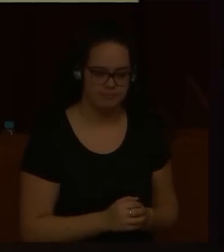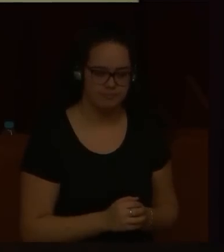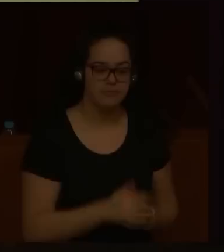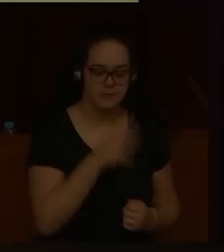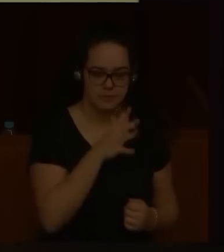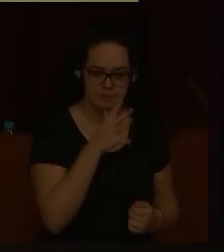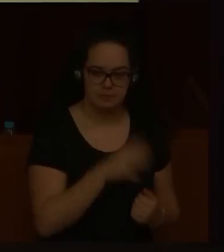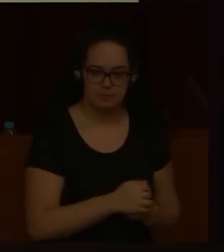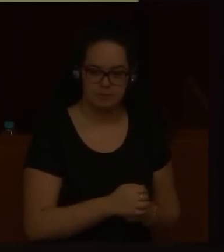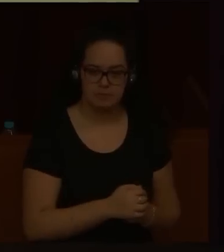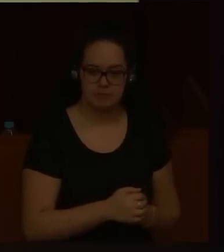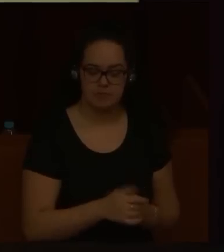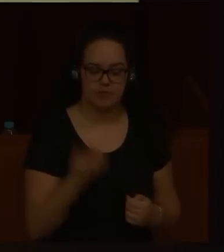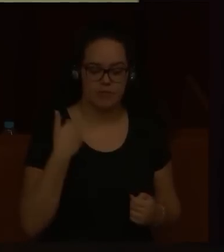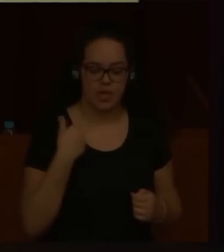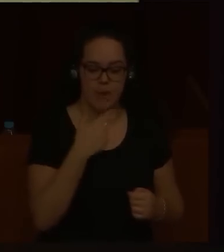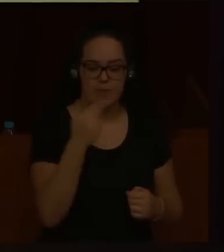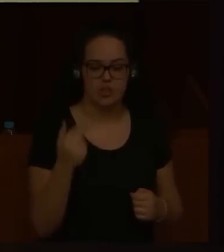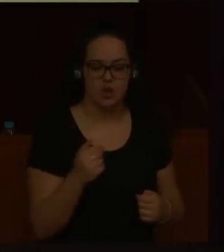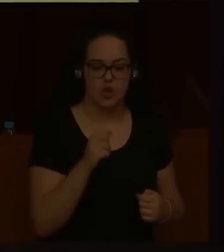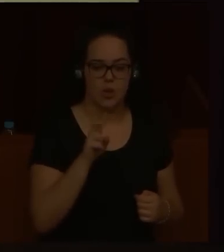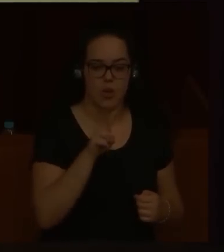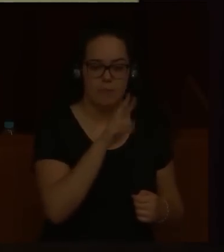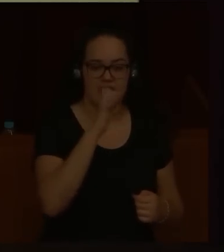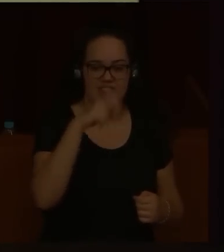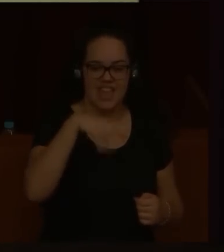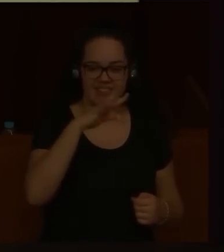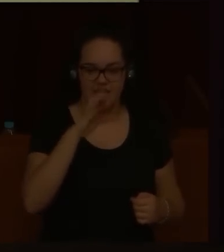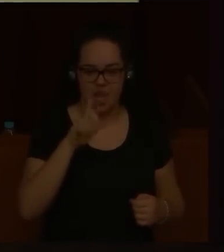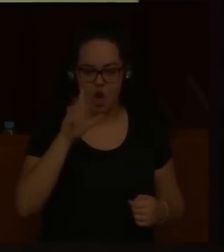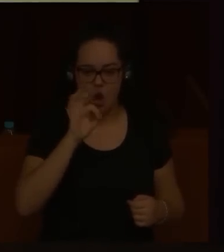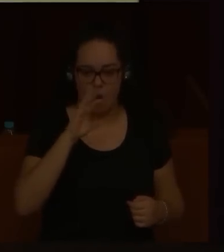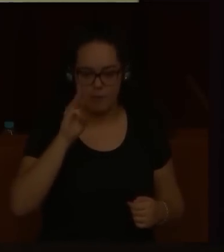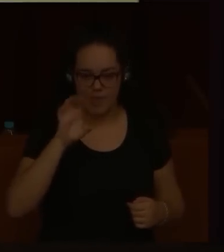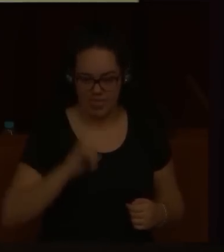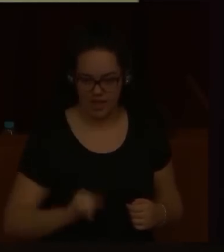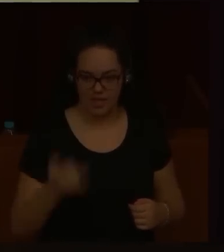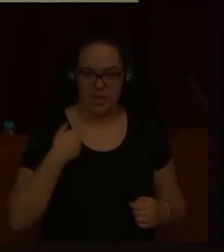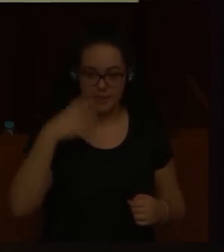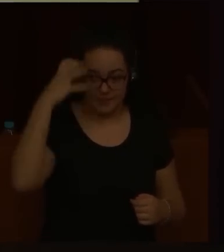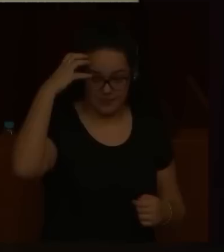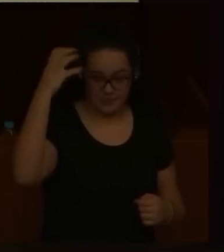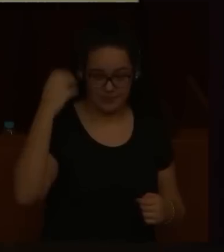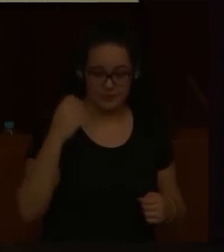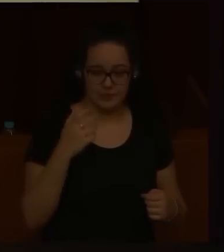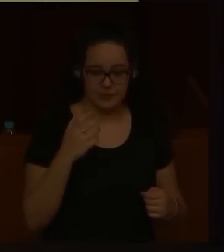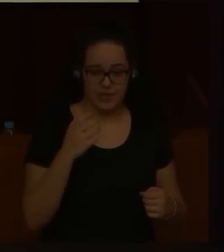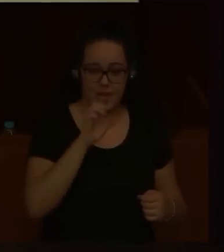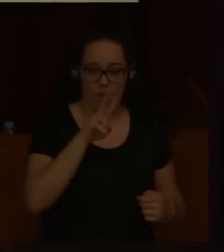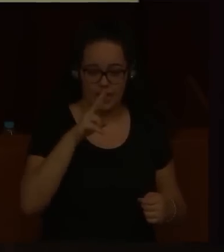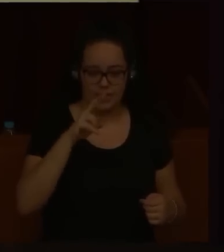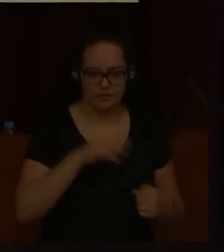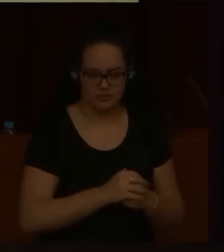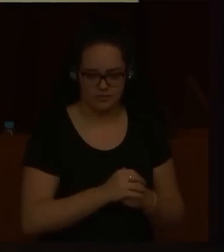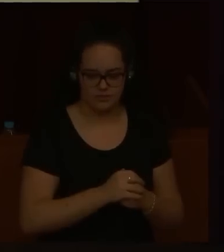tesis doctoral al pintor Vicente López, primer pintor de cámara de Fernando VII e Isabel II y uno de los grandes artistas